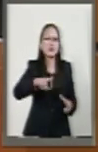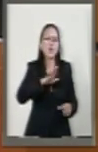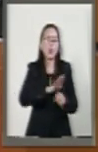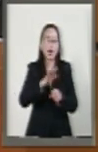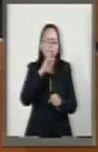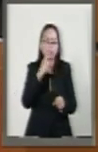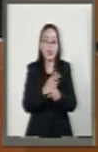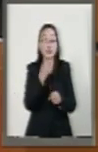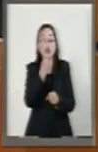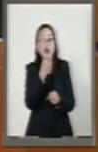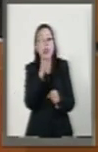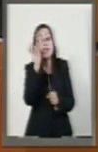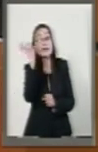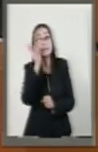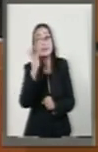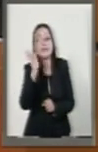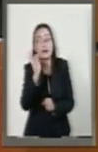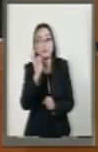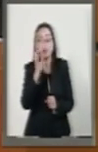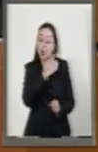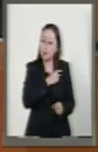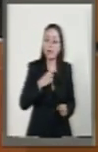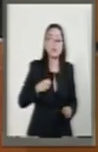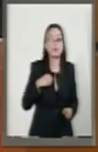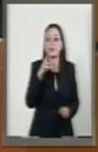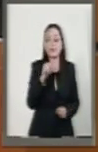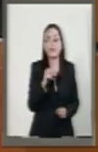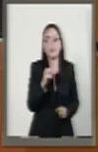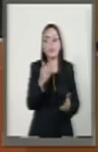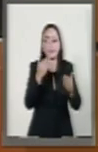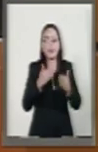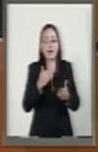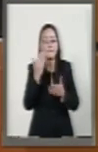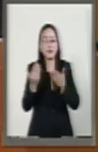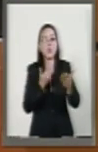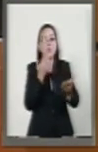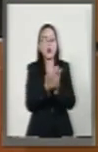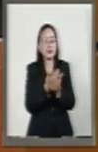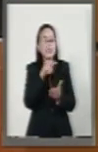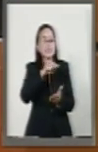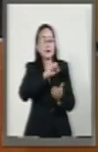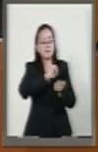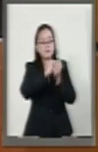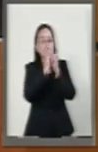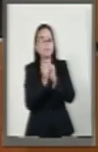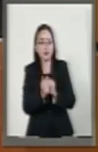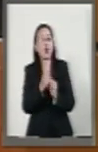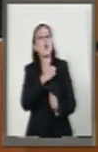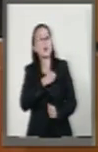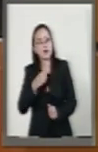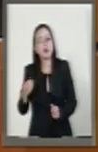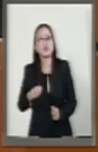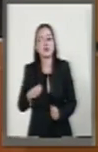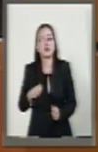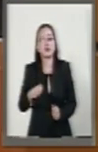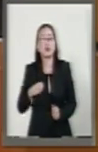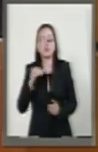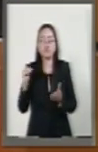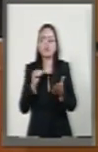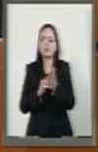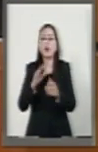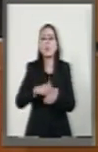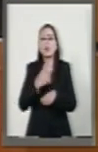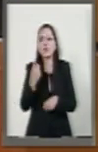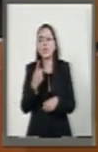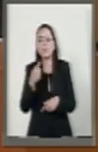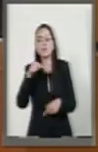posibilidad, no como una obligación. La propuesta concreta es que se convierta en una obligación en el sentido de